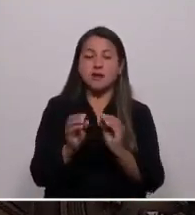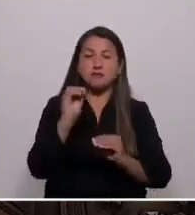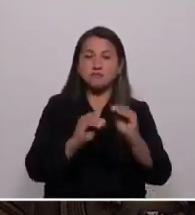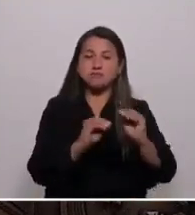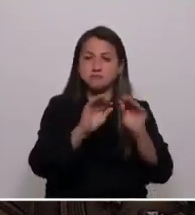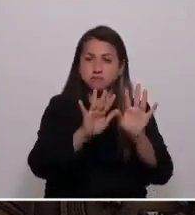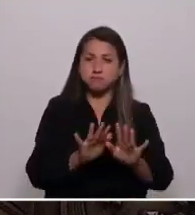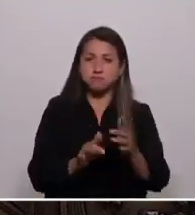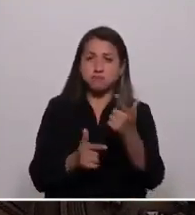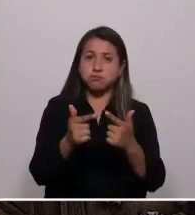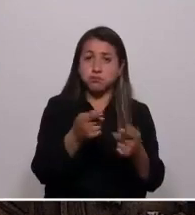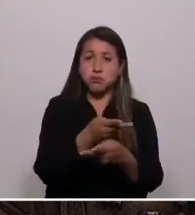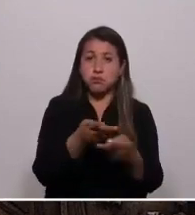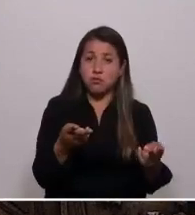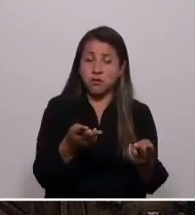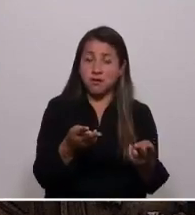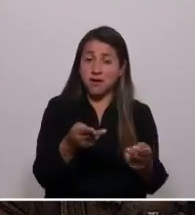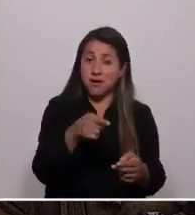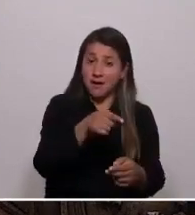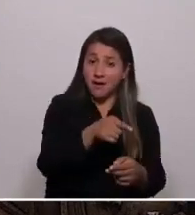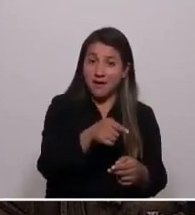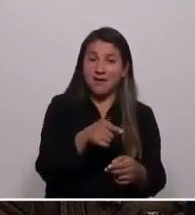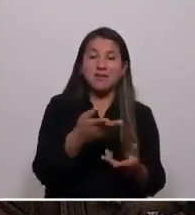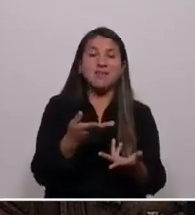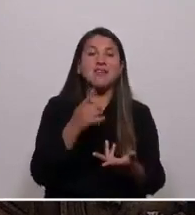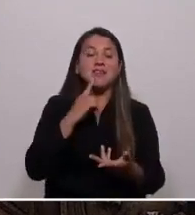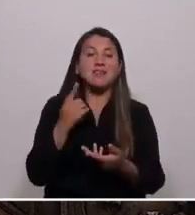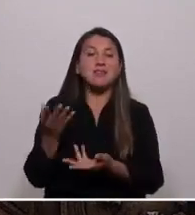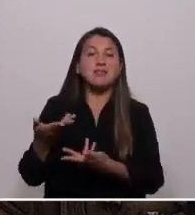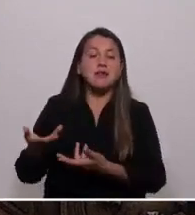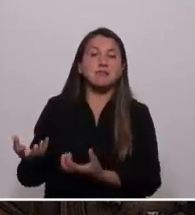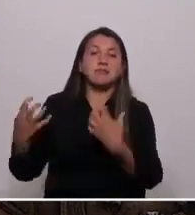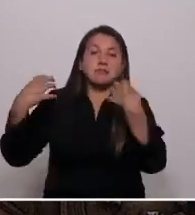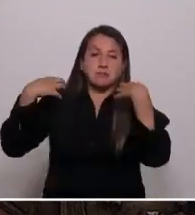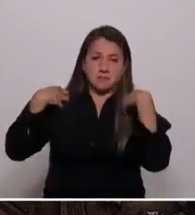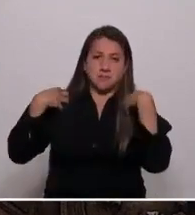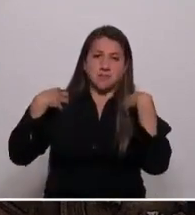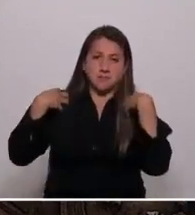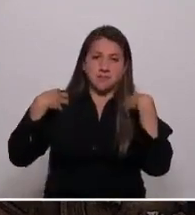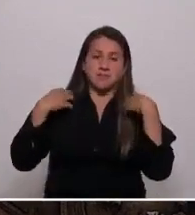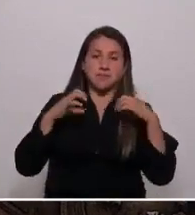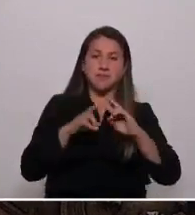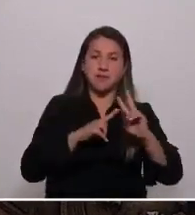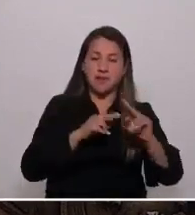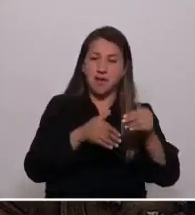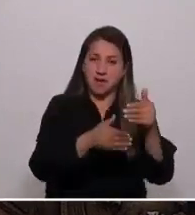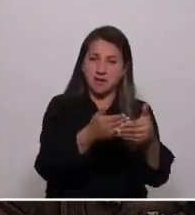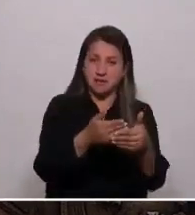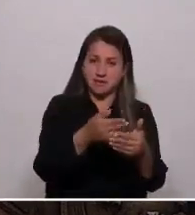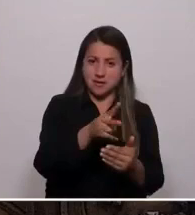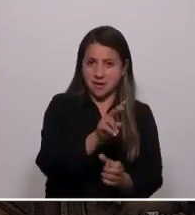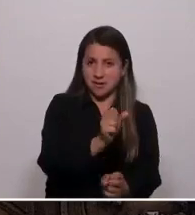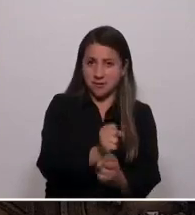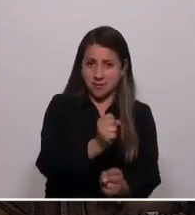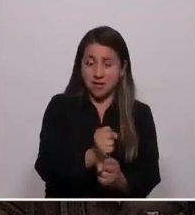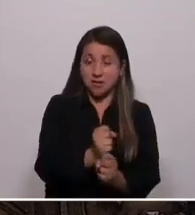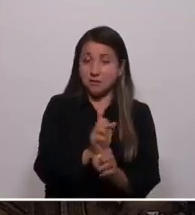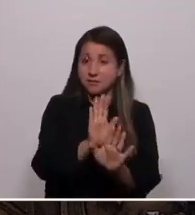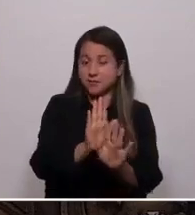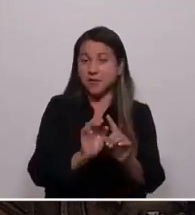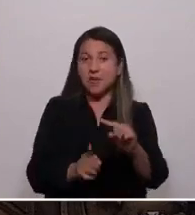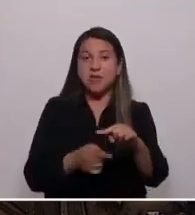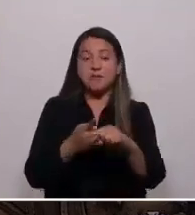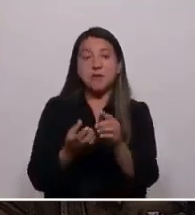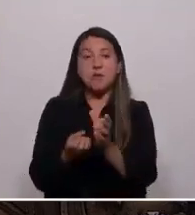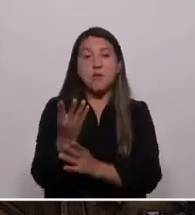públicas a partir de aquello con atribuciones y financiamiento suficiente para realizar esa labor. Además, la